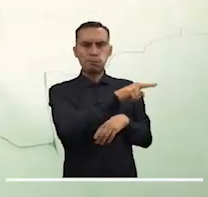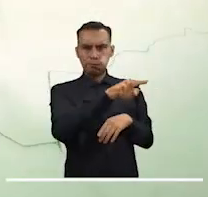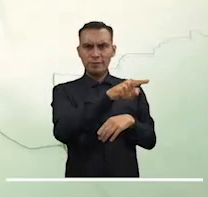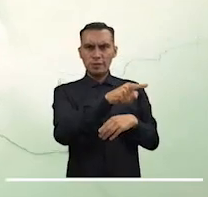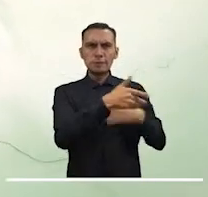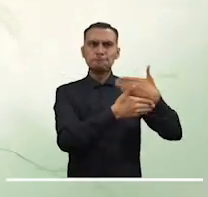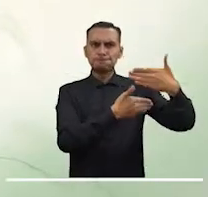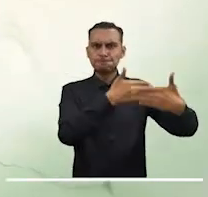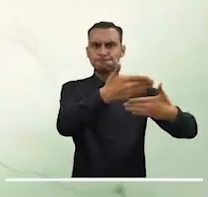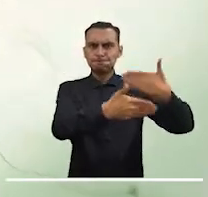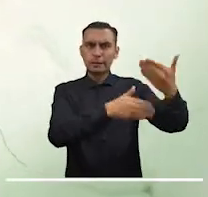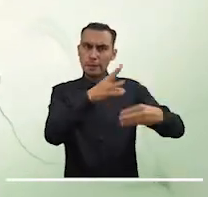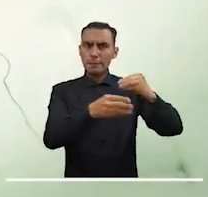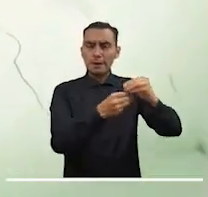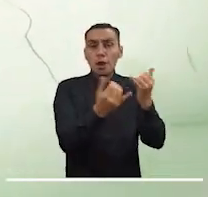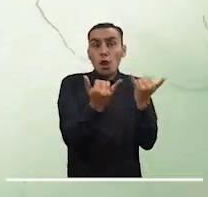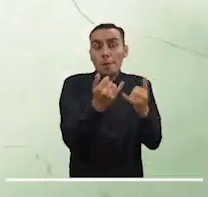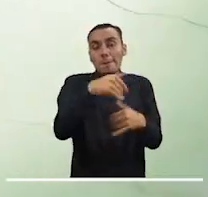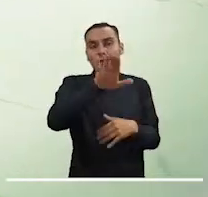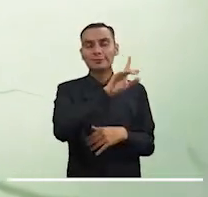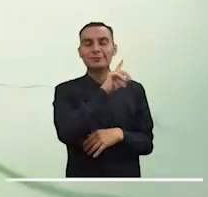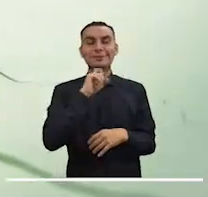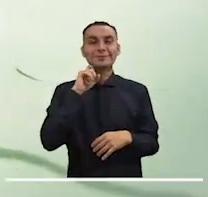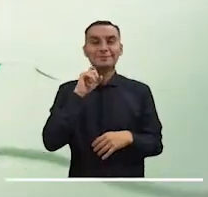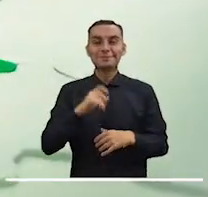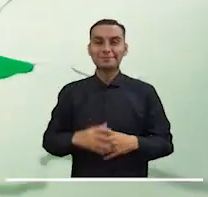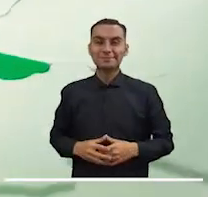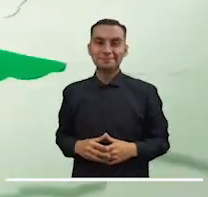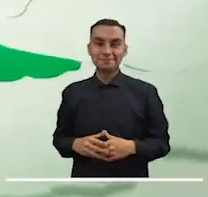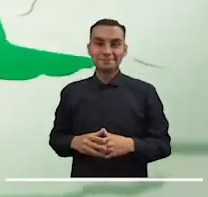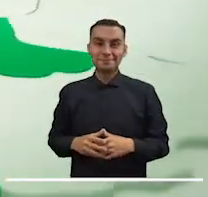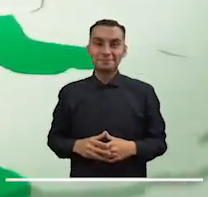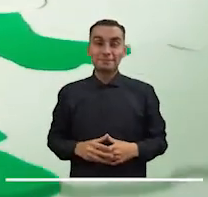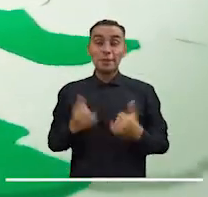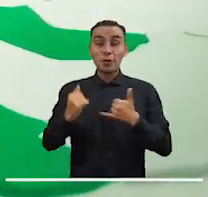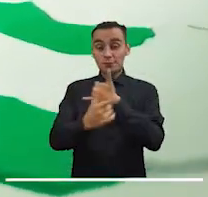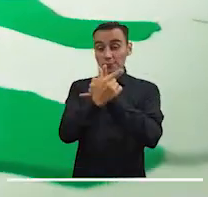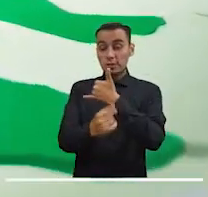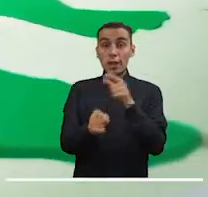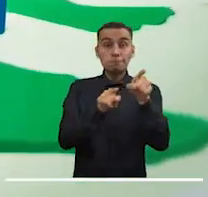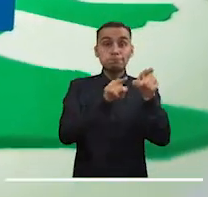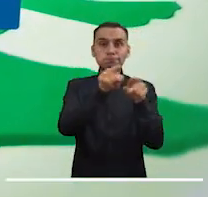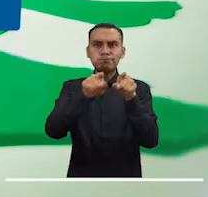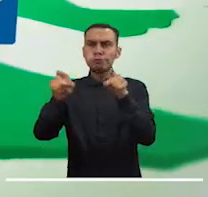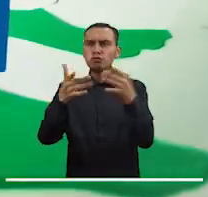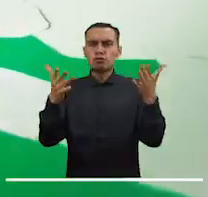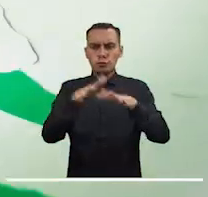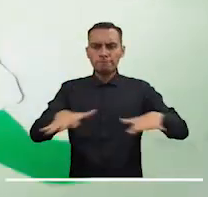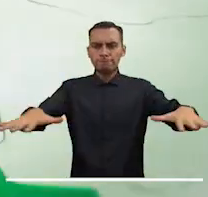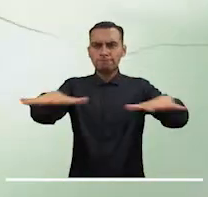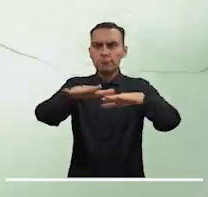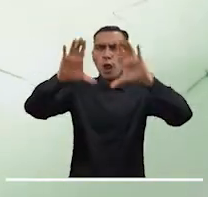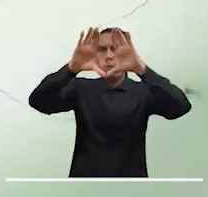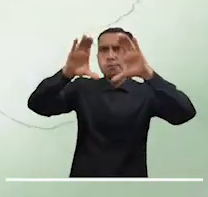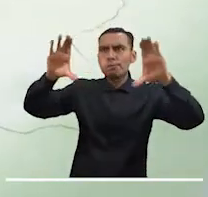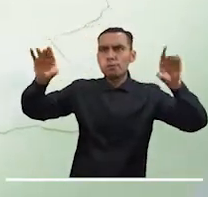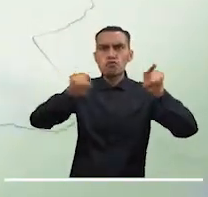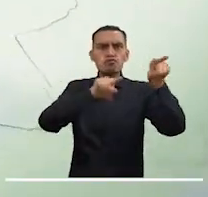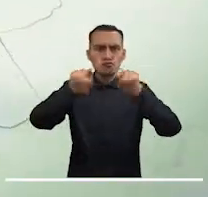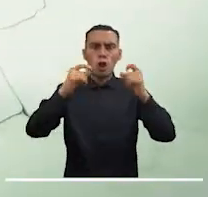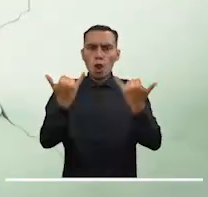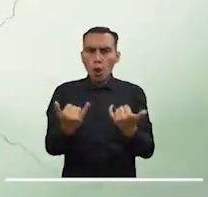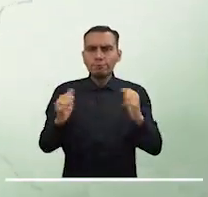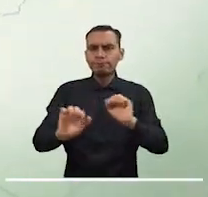también predominarían las condiciones secas. El Pacífico estaría bajo la influencia de las nubes durante las primeras horas del día,